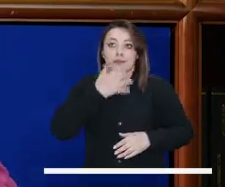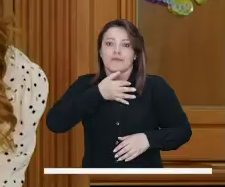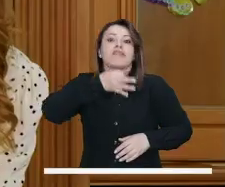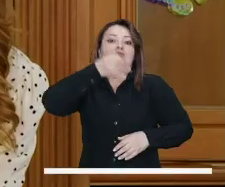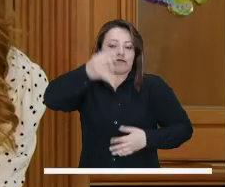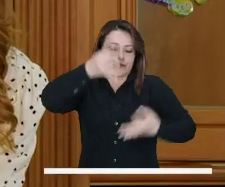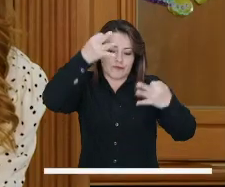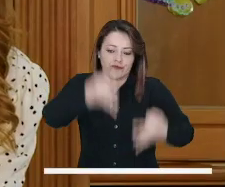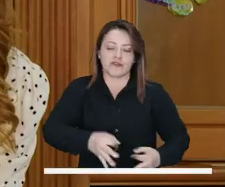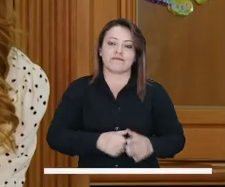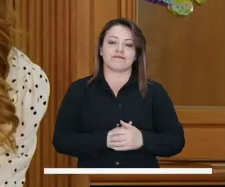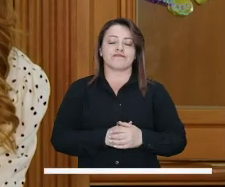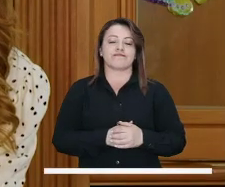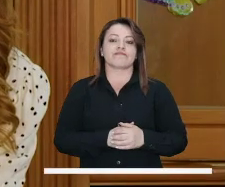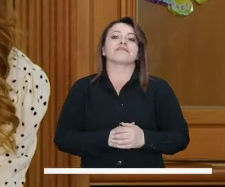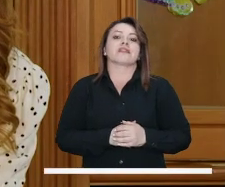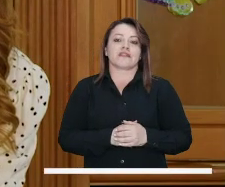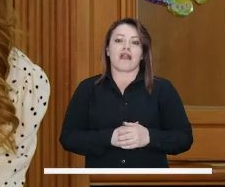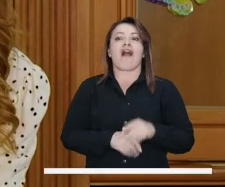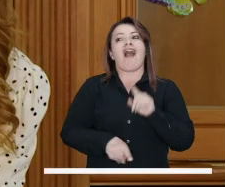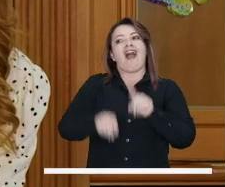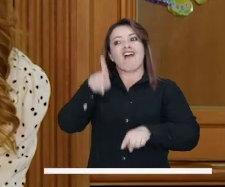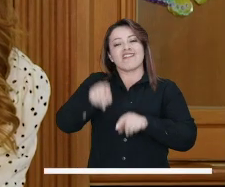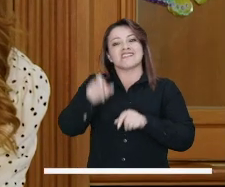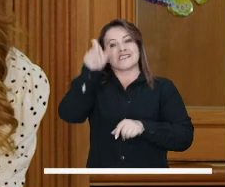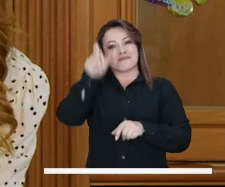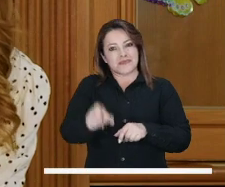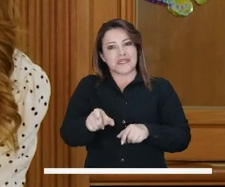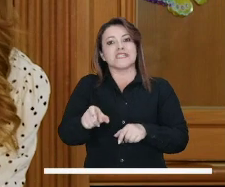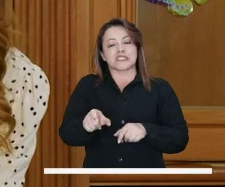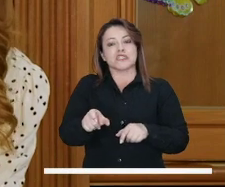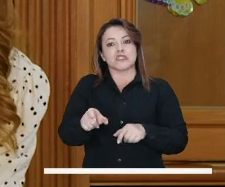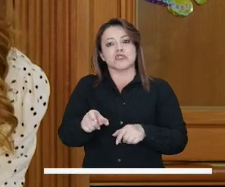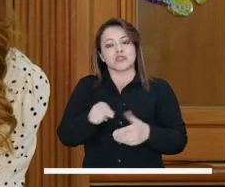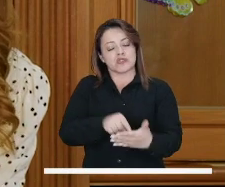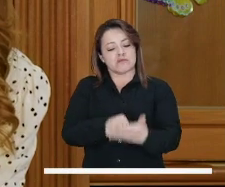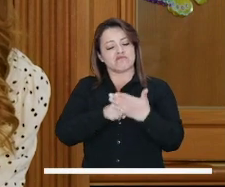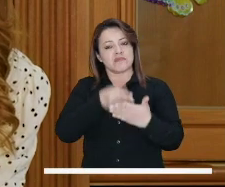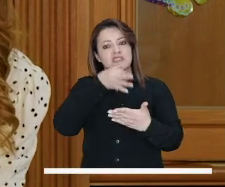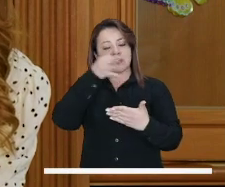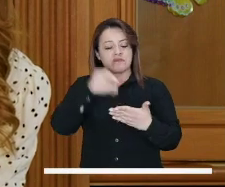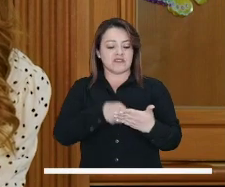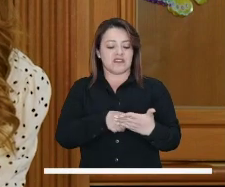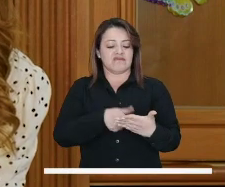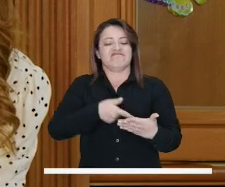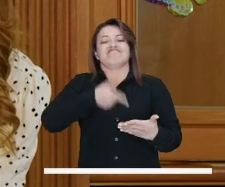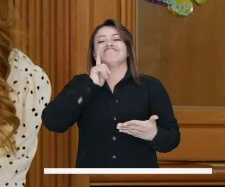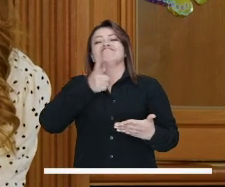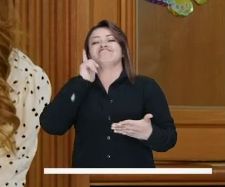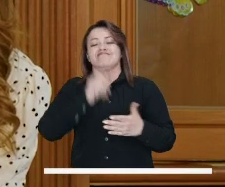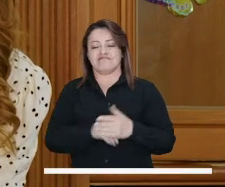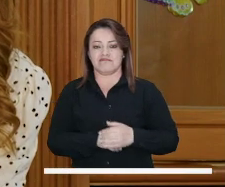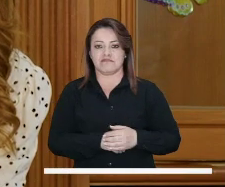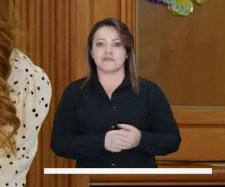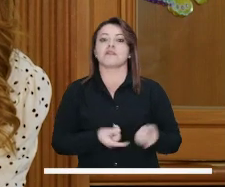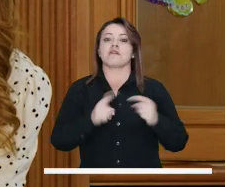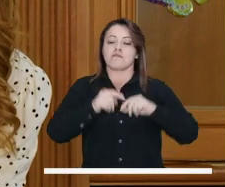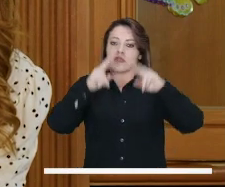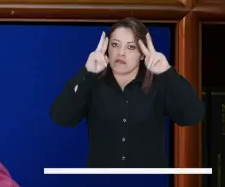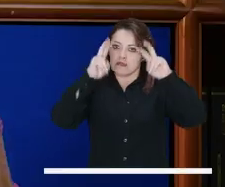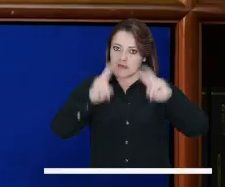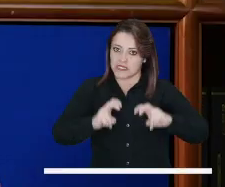adelante. Listo. Bueno, por fin pone la denuncia. ¿Sí? Quien le recibe la denuncia muchas veces la